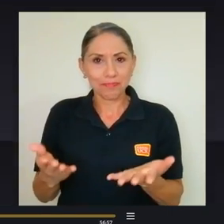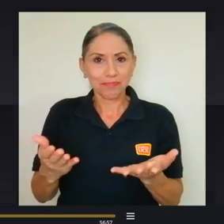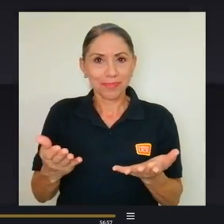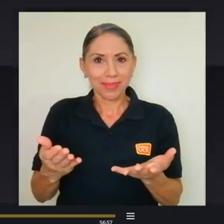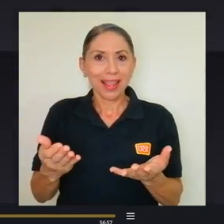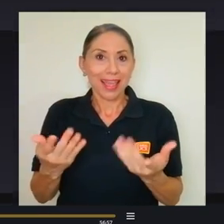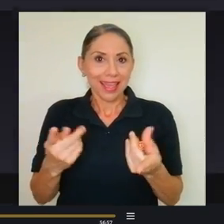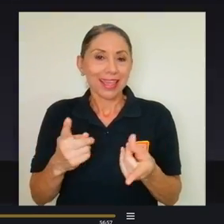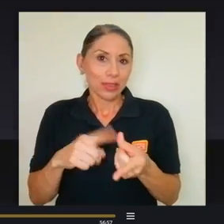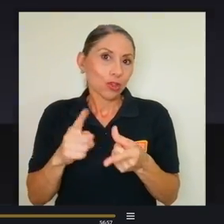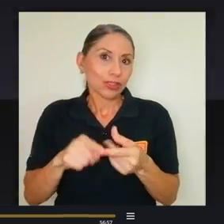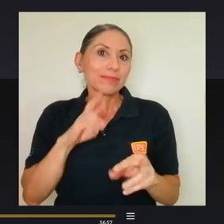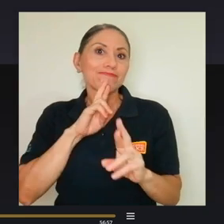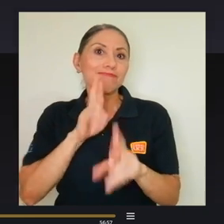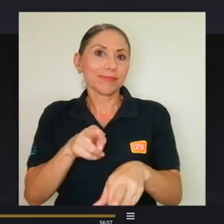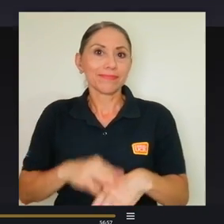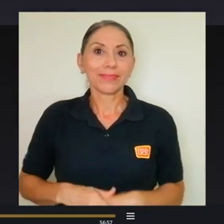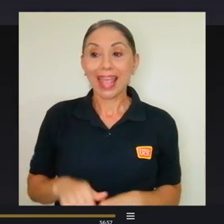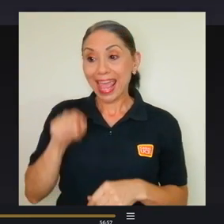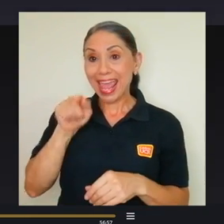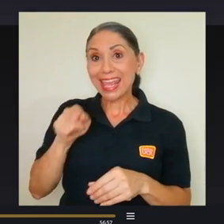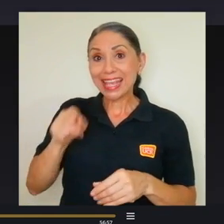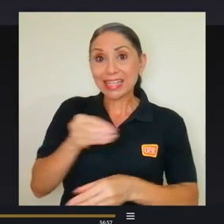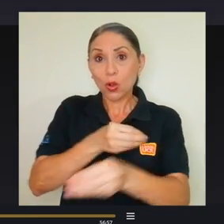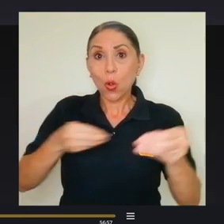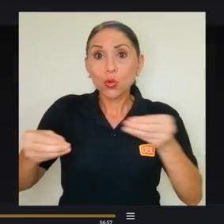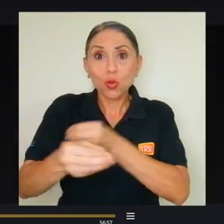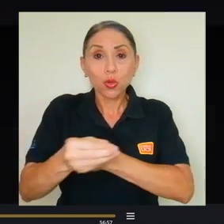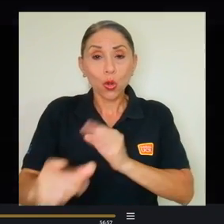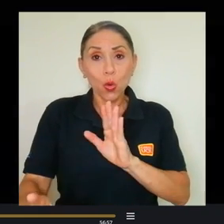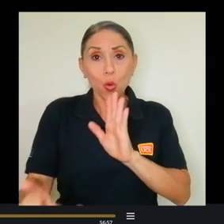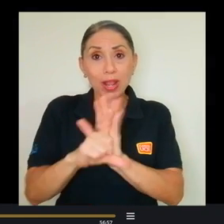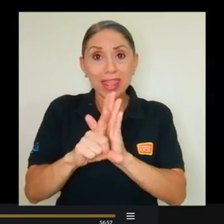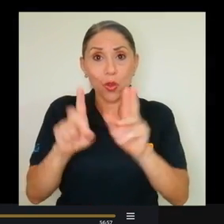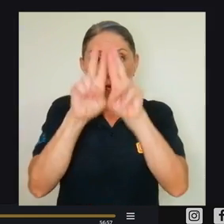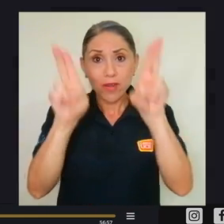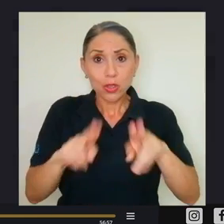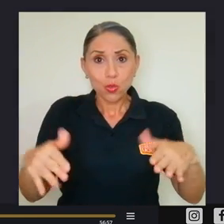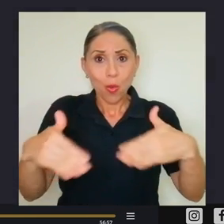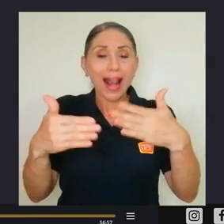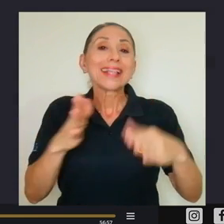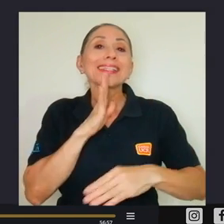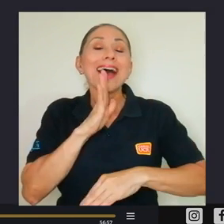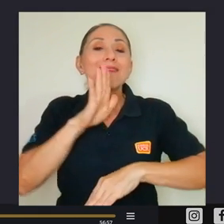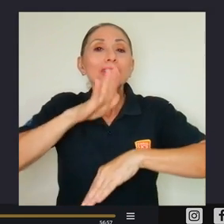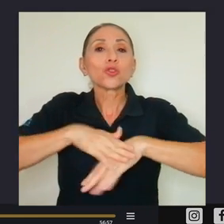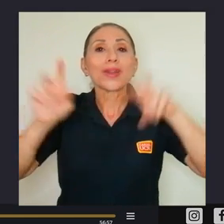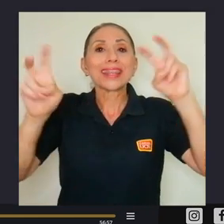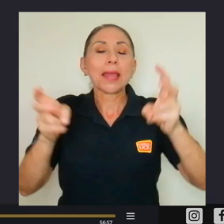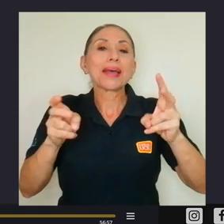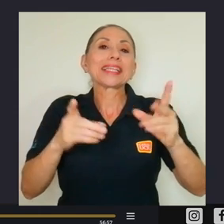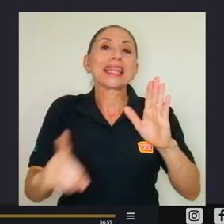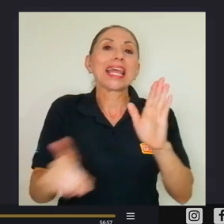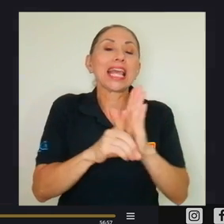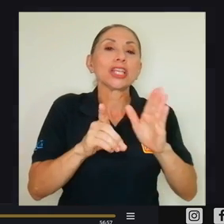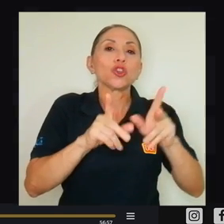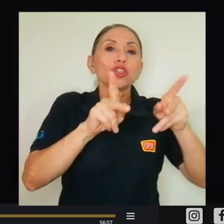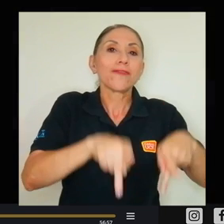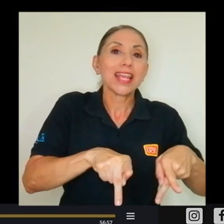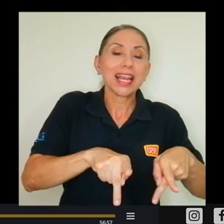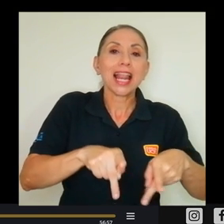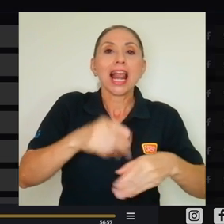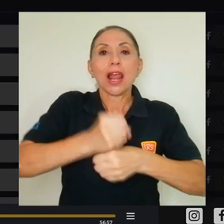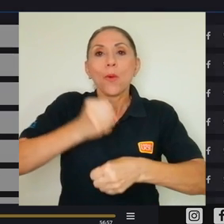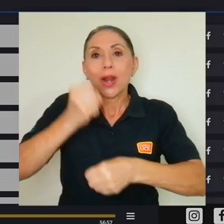las evacuamos. En este consultorio jurídico virtual se abordan temáticas como el derecho civil, familiar,